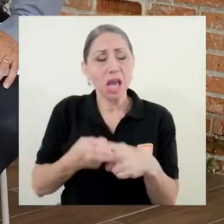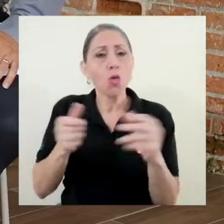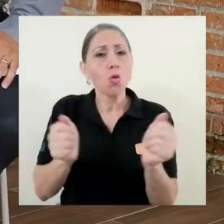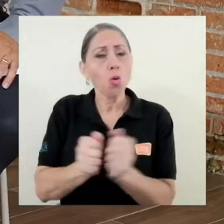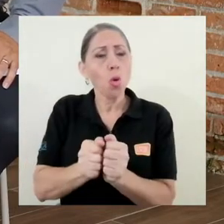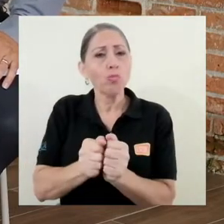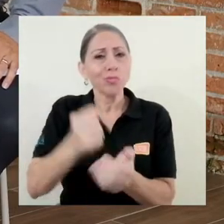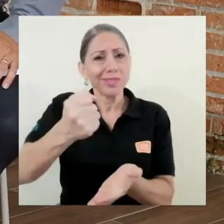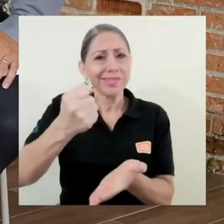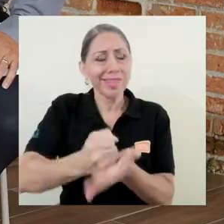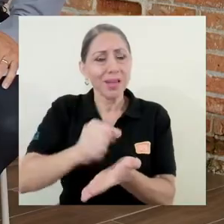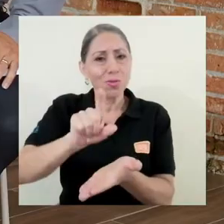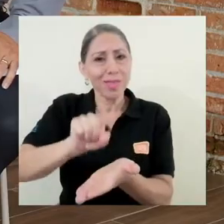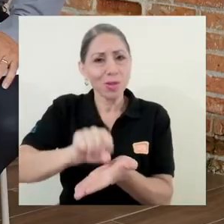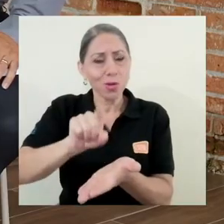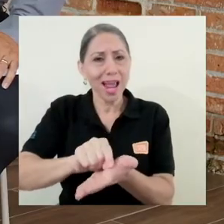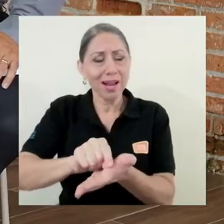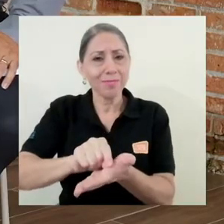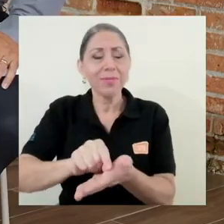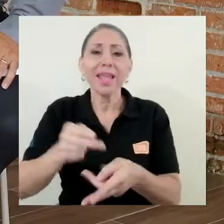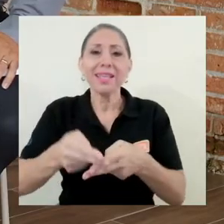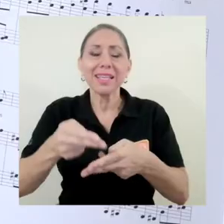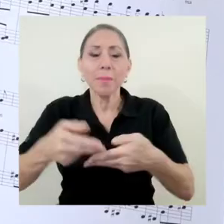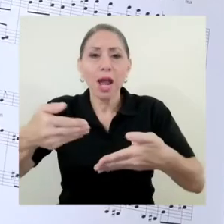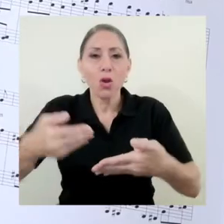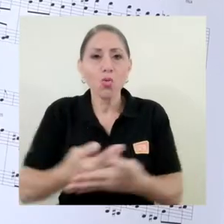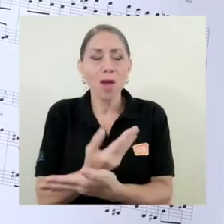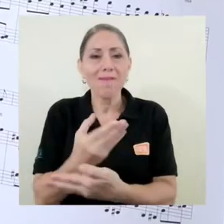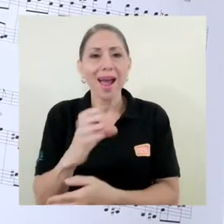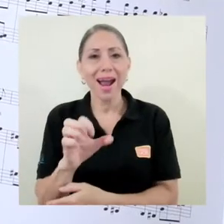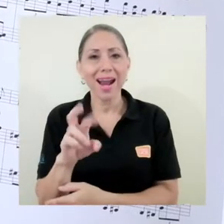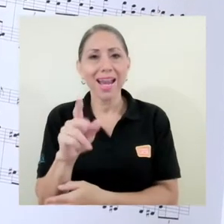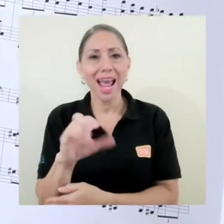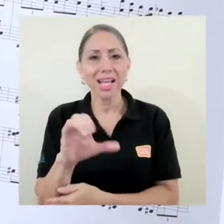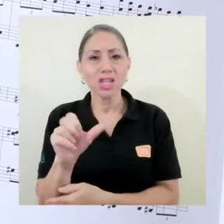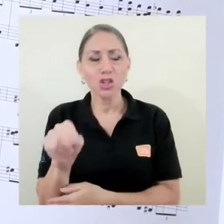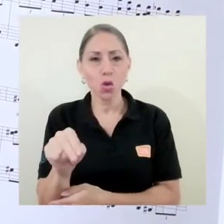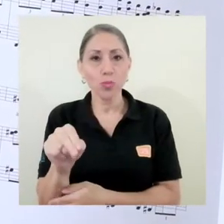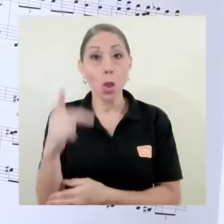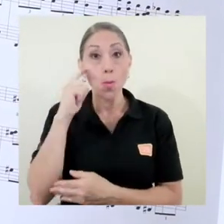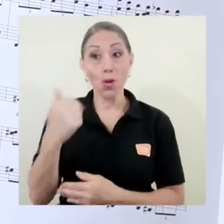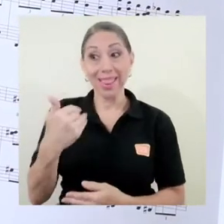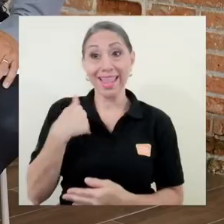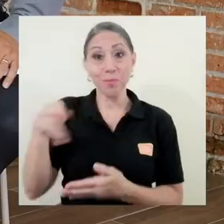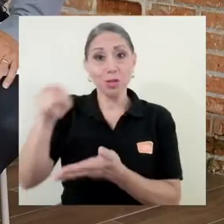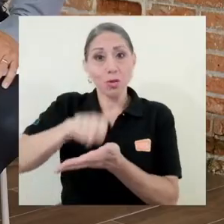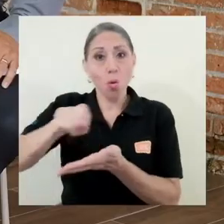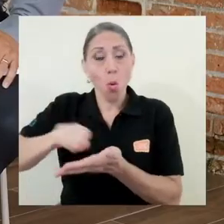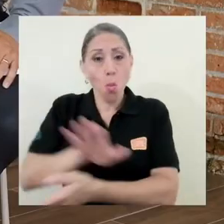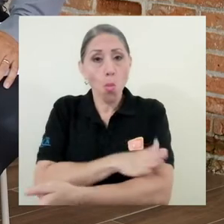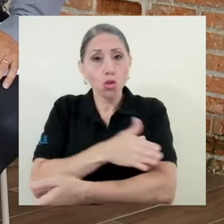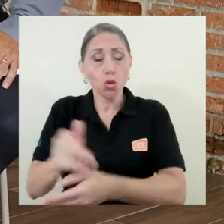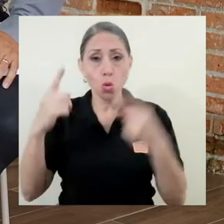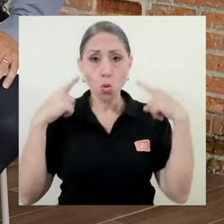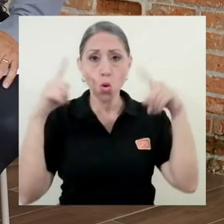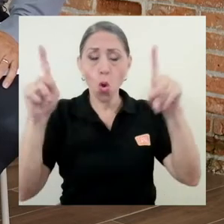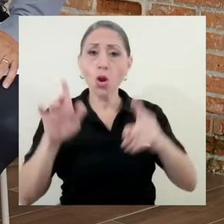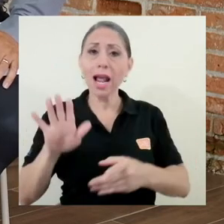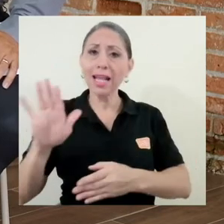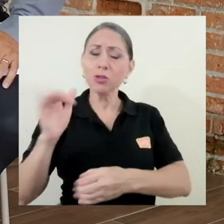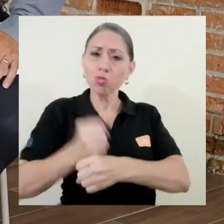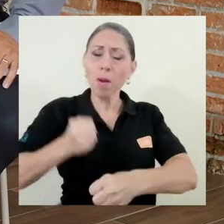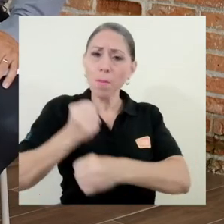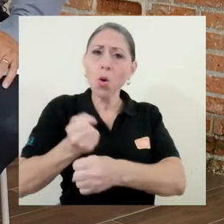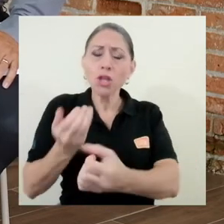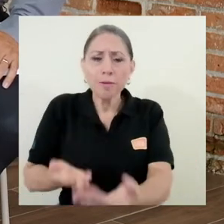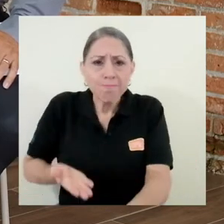nuevo sello editorial Nueva creación, porque tenemos al compositor que logra dar su aporte a la hora